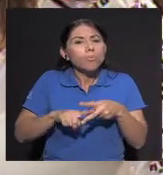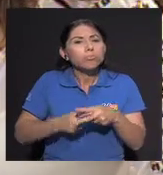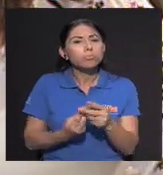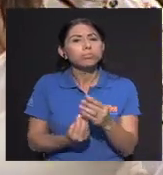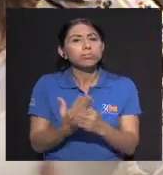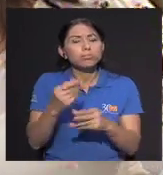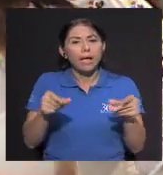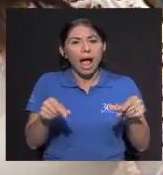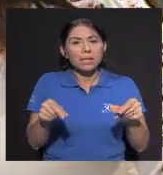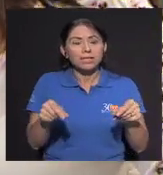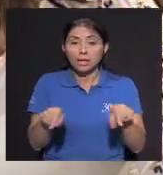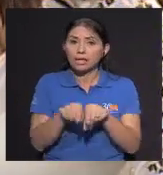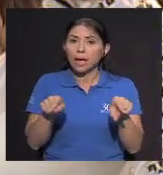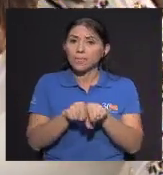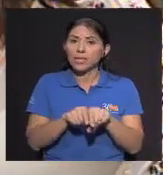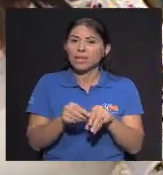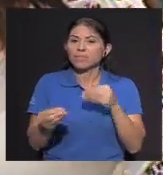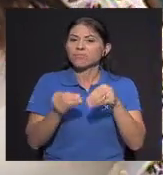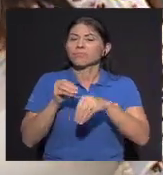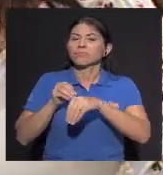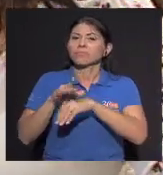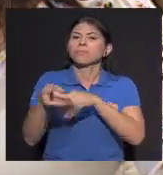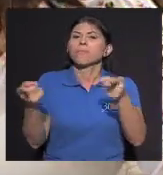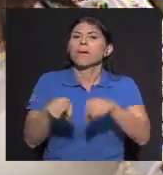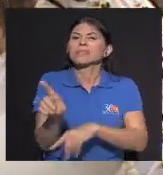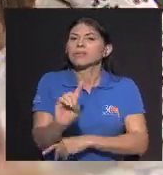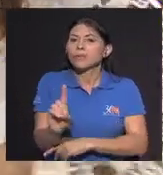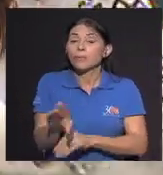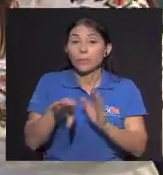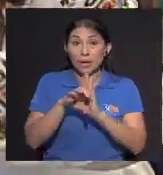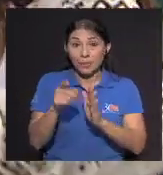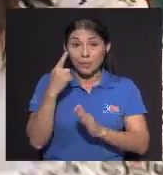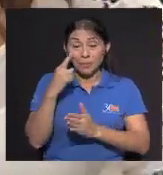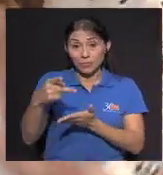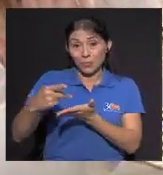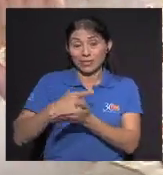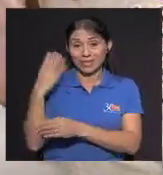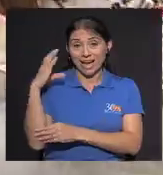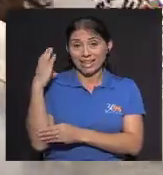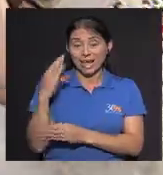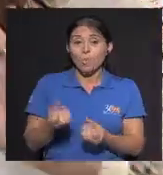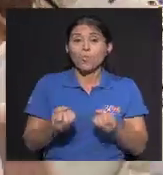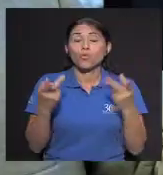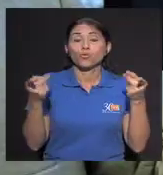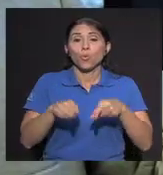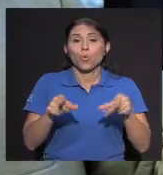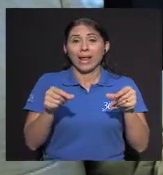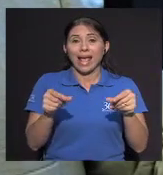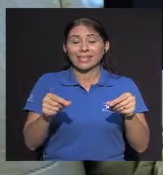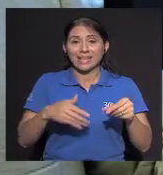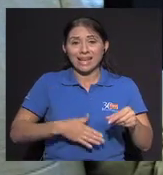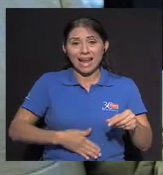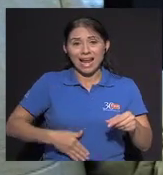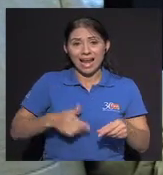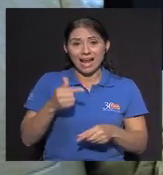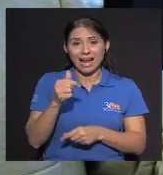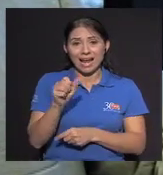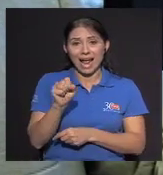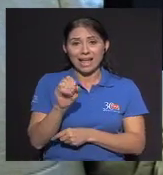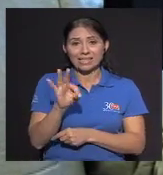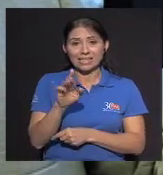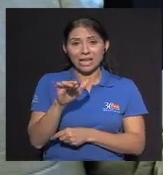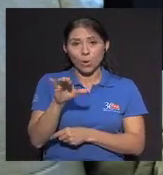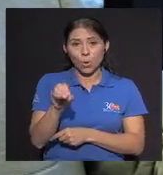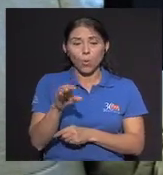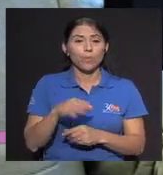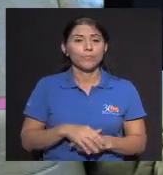produce? Y también de la incidencia Porque vemos que, por ejemplo, en la zona de Cartago Hay mucho cáncer gástrico Para citar un ejemplo El cáncer